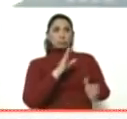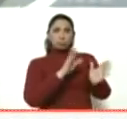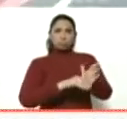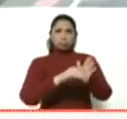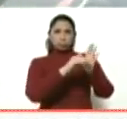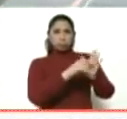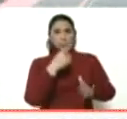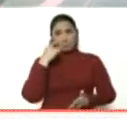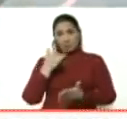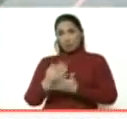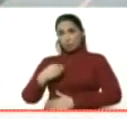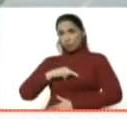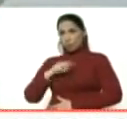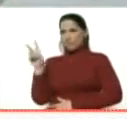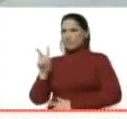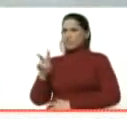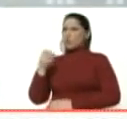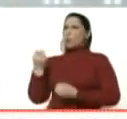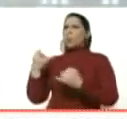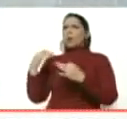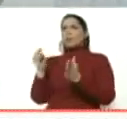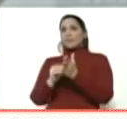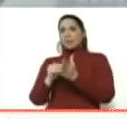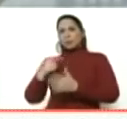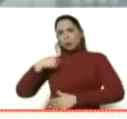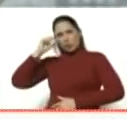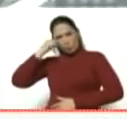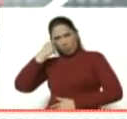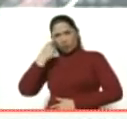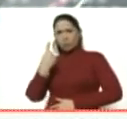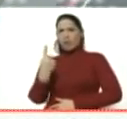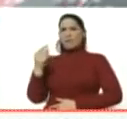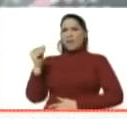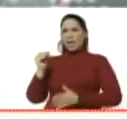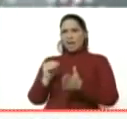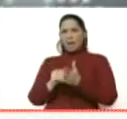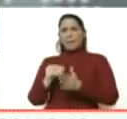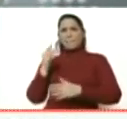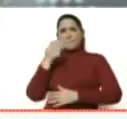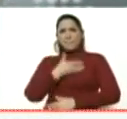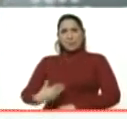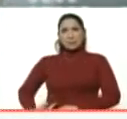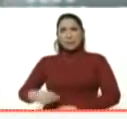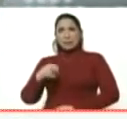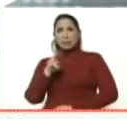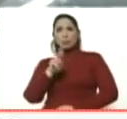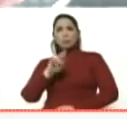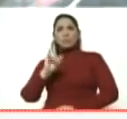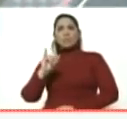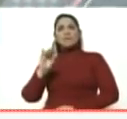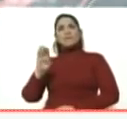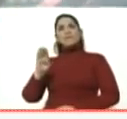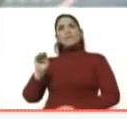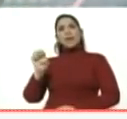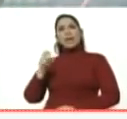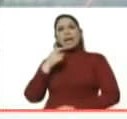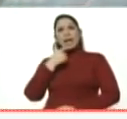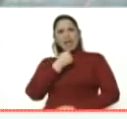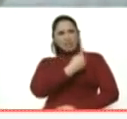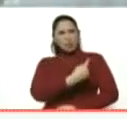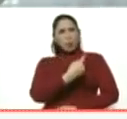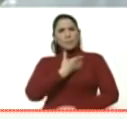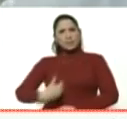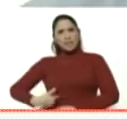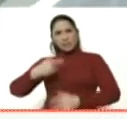Miren, nosotros en Venezuela, ¿cuántas veces? Miren, yo recuerdo una vez que el presidente Uribe le dio unas coordenadas al comandante Chávez, al presidente Chávez, y